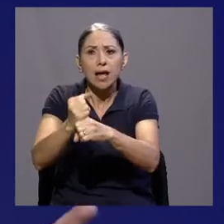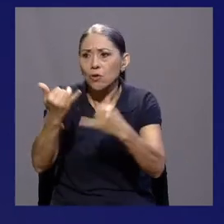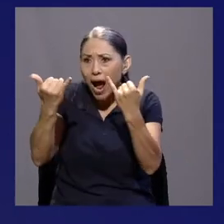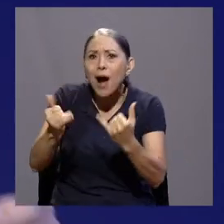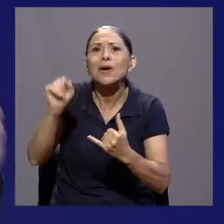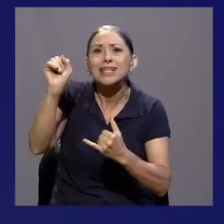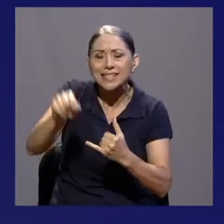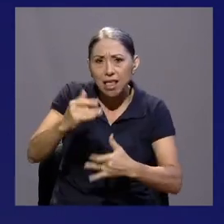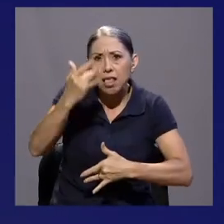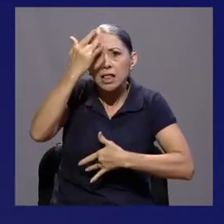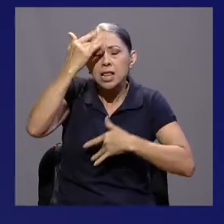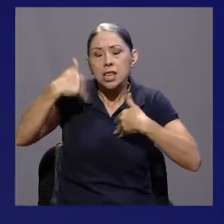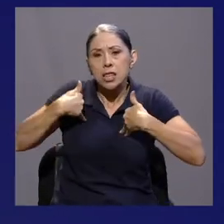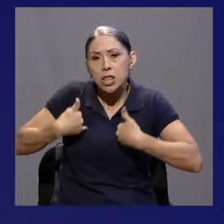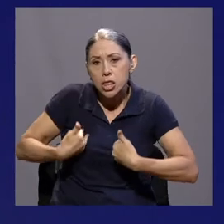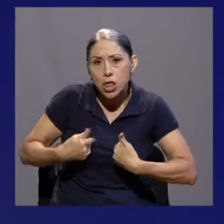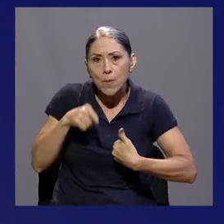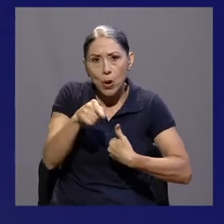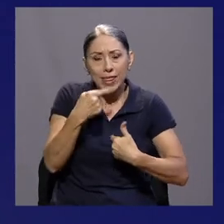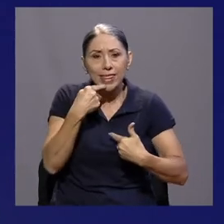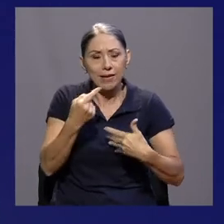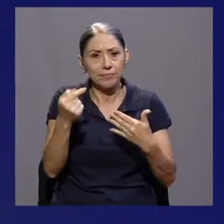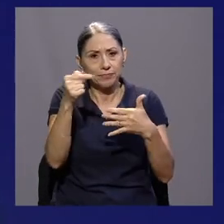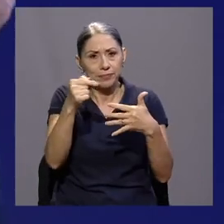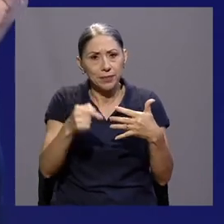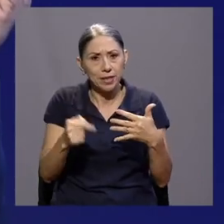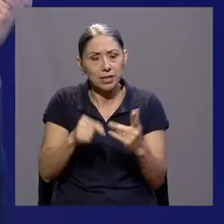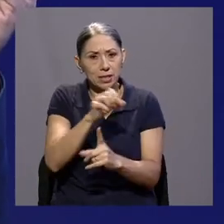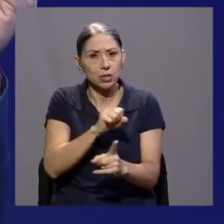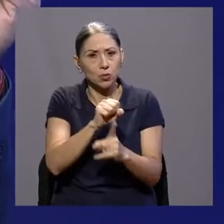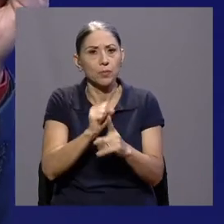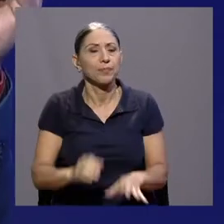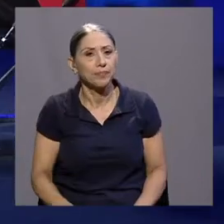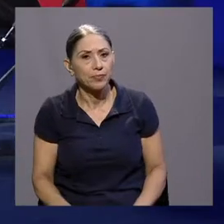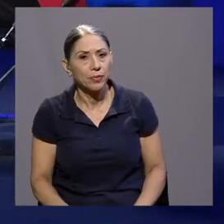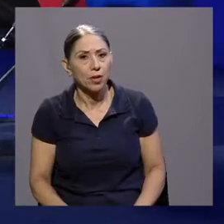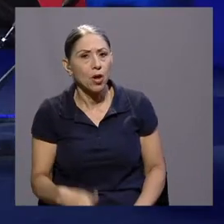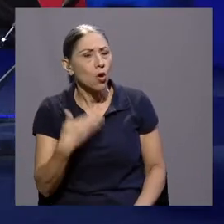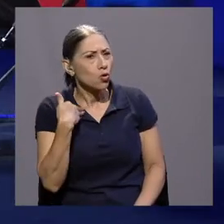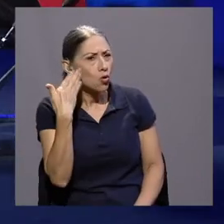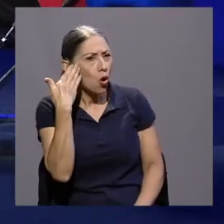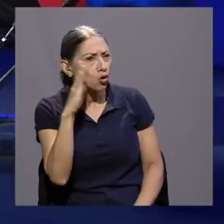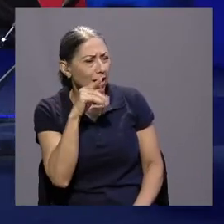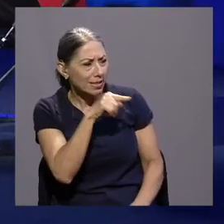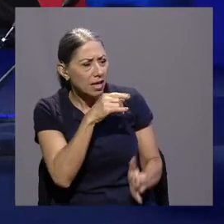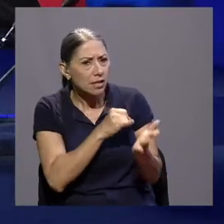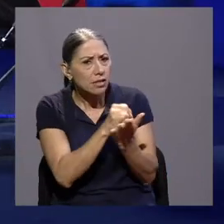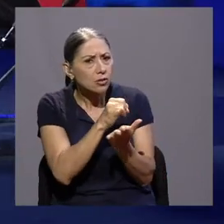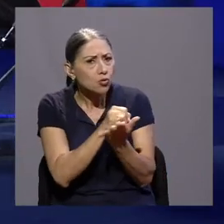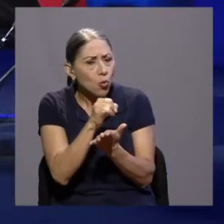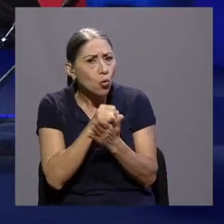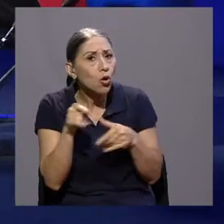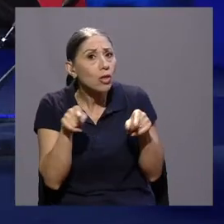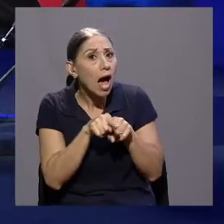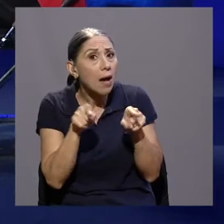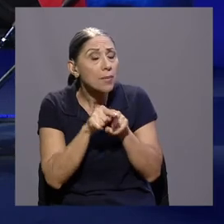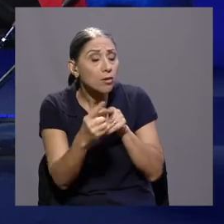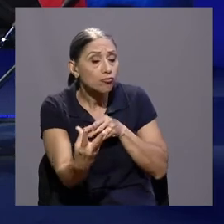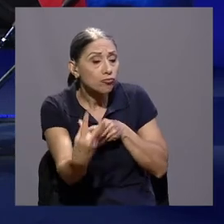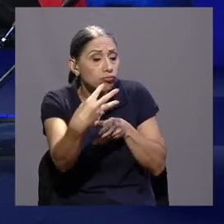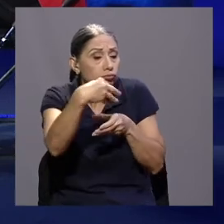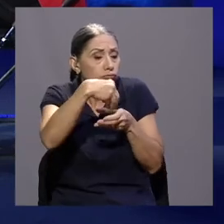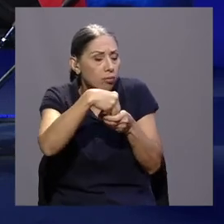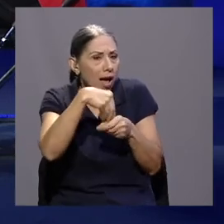la casa por estas variaciones que usted menciona. Que a propósito de eso, no sé si el estudio abarcó el